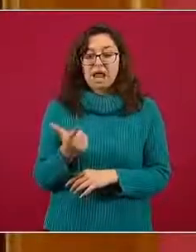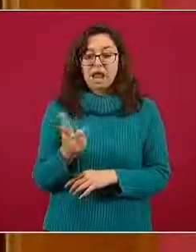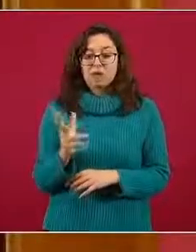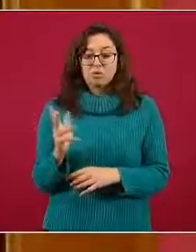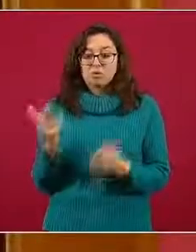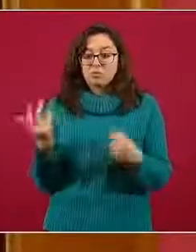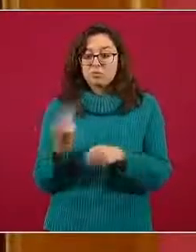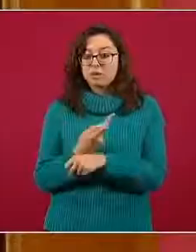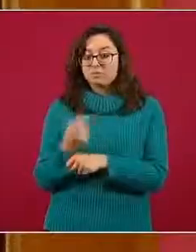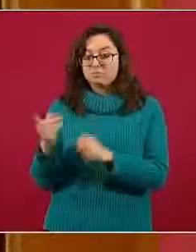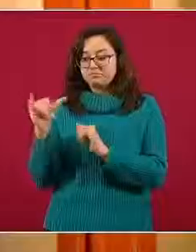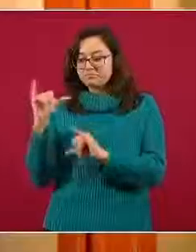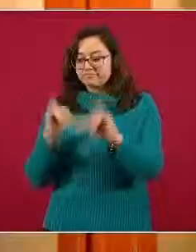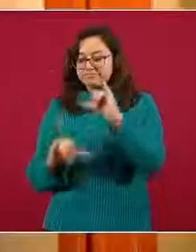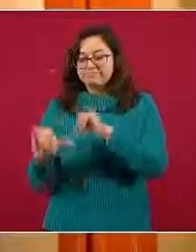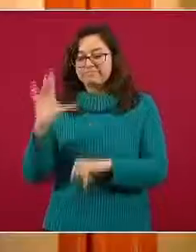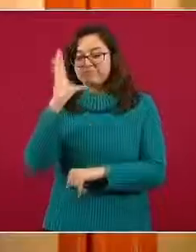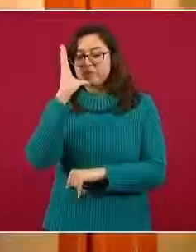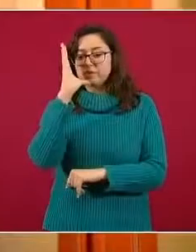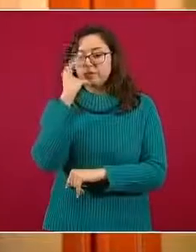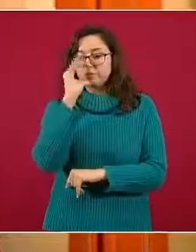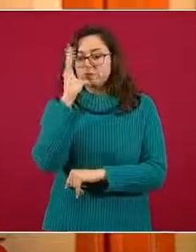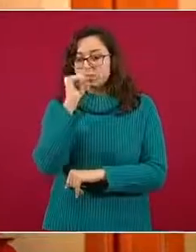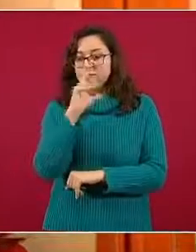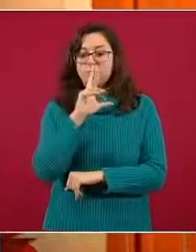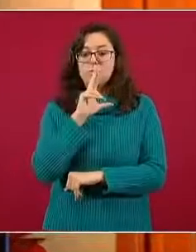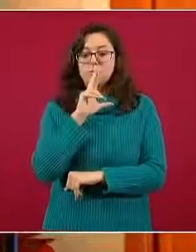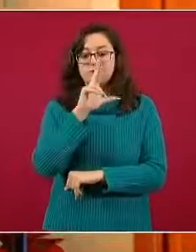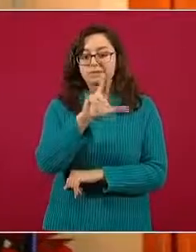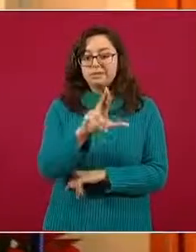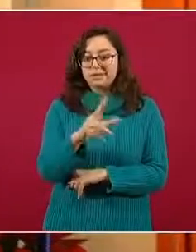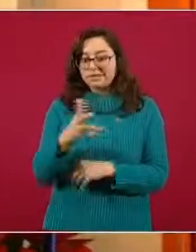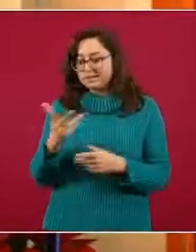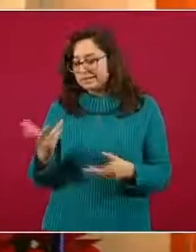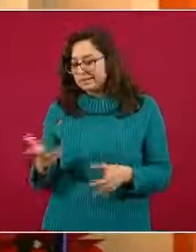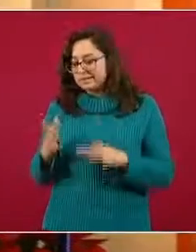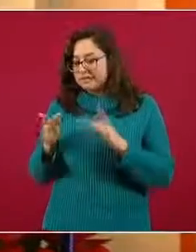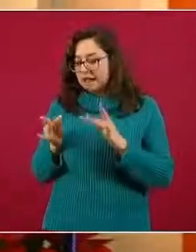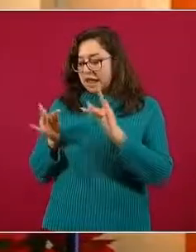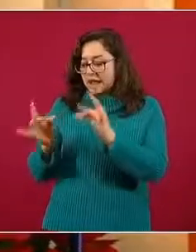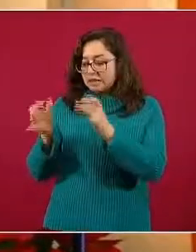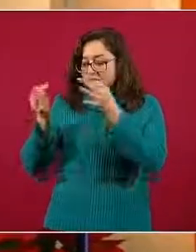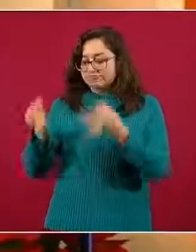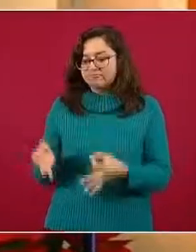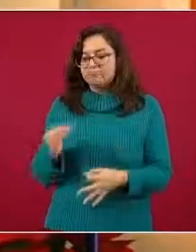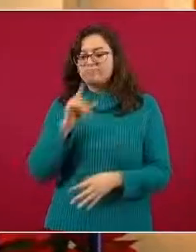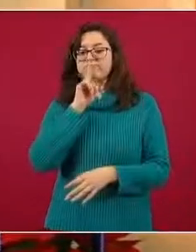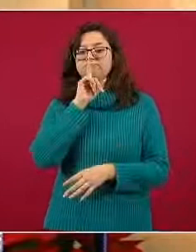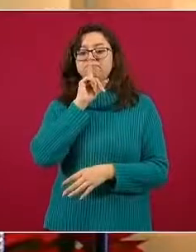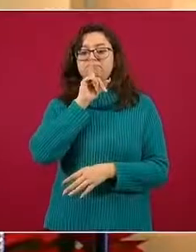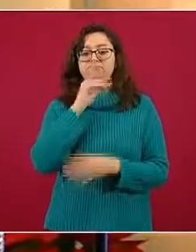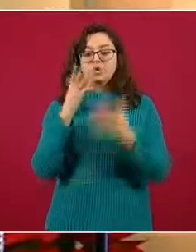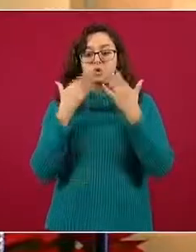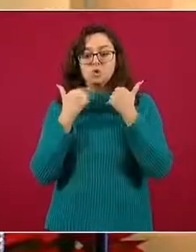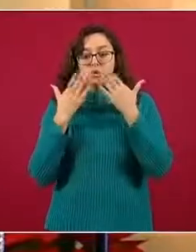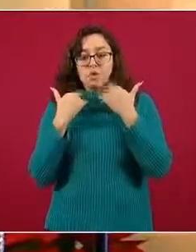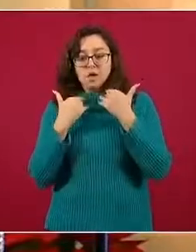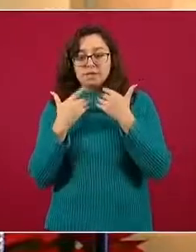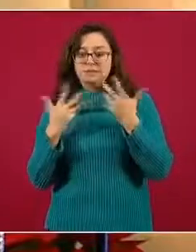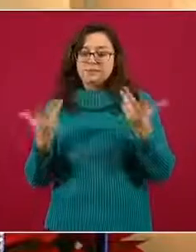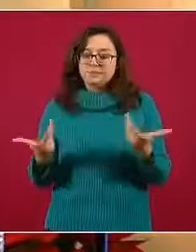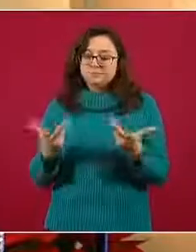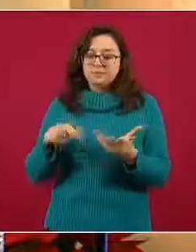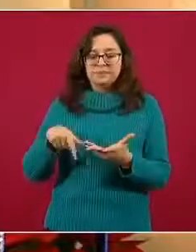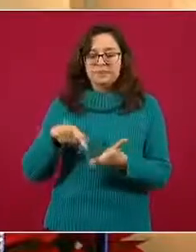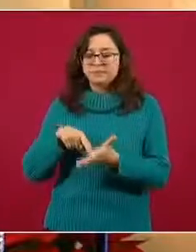los laboratorios de salud pública, por cuidar la calidad con la que se trabaja en la Red Nacional de Laboratorios de Salud Pública,